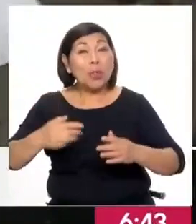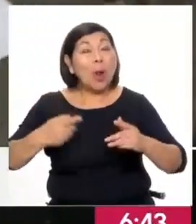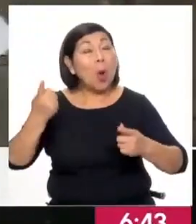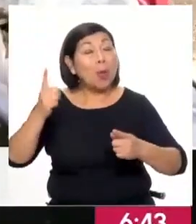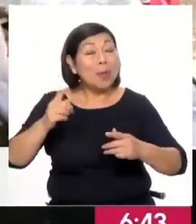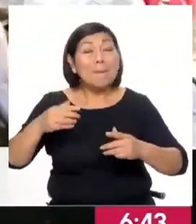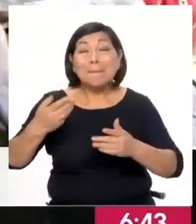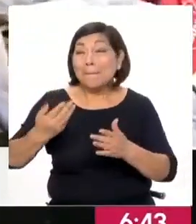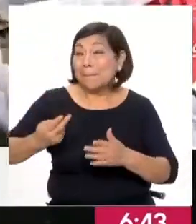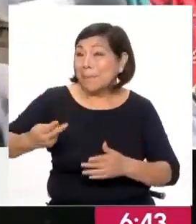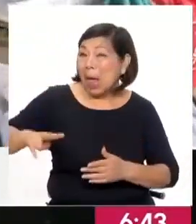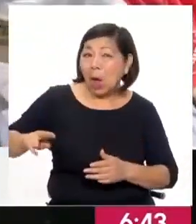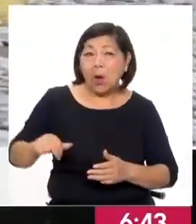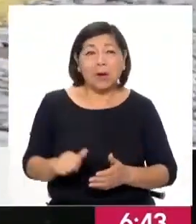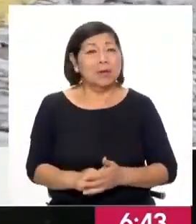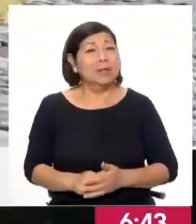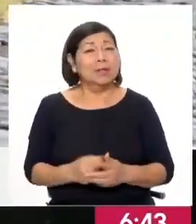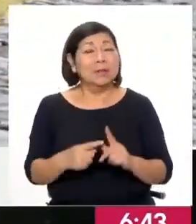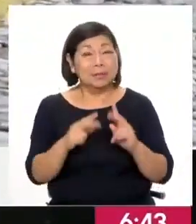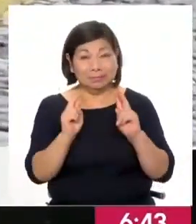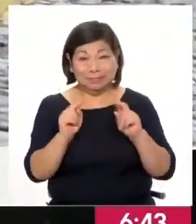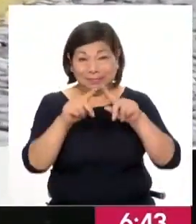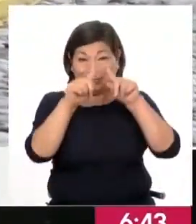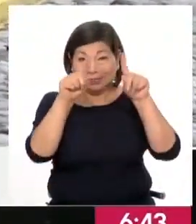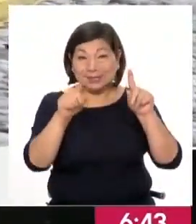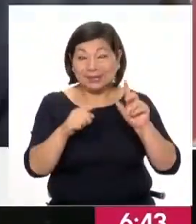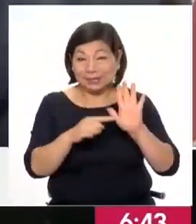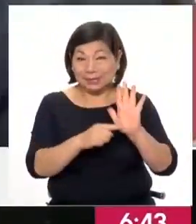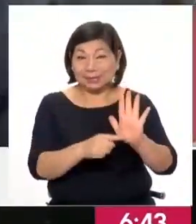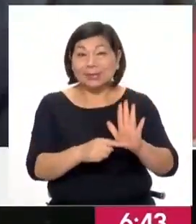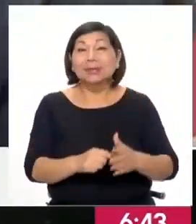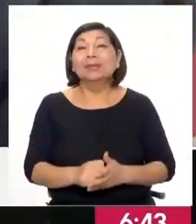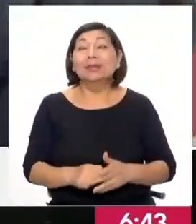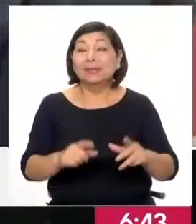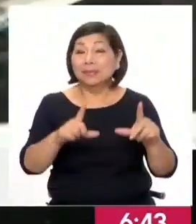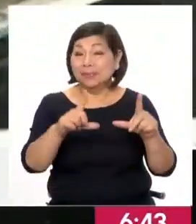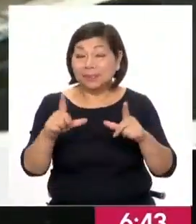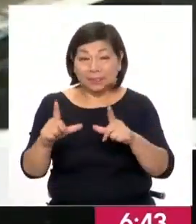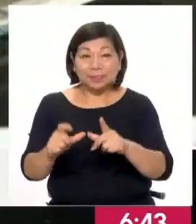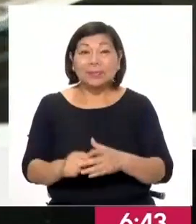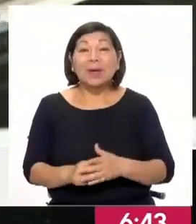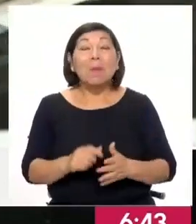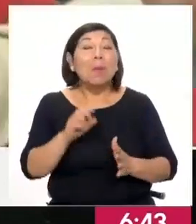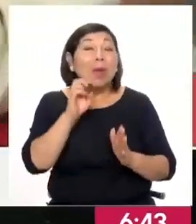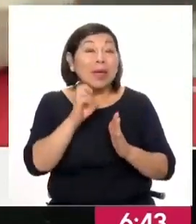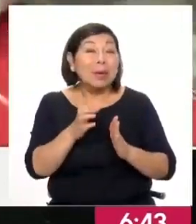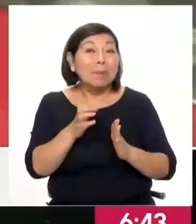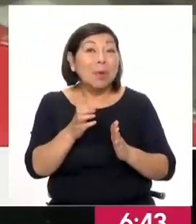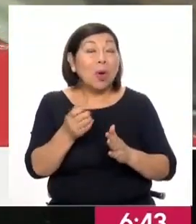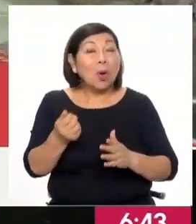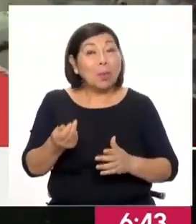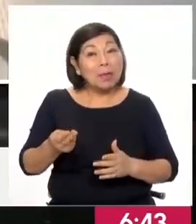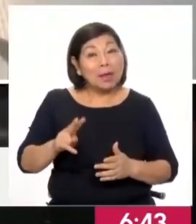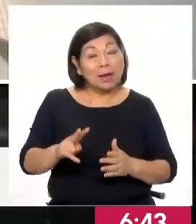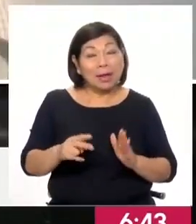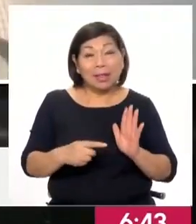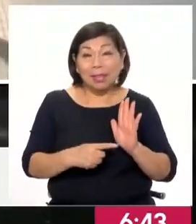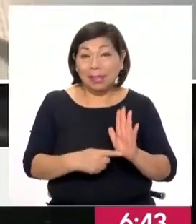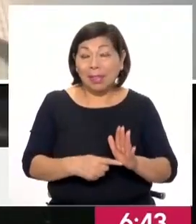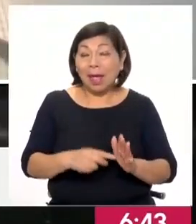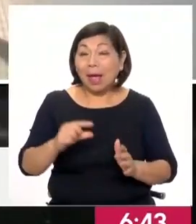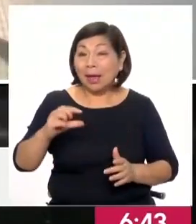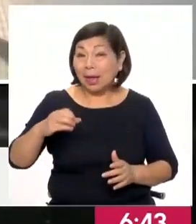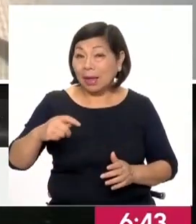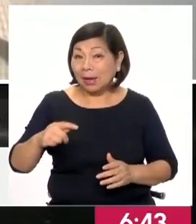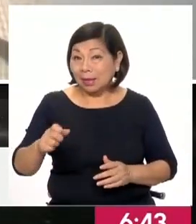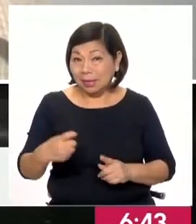Correcto, correcto. Y el cuadro que veíamos antes del despacho de nuestra compañera en Caquetá, lo que nos mostraba es que el gran